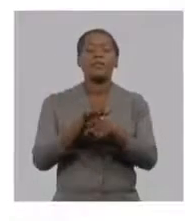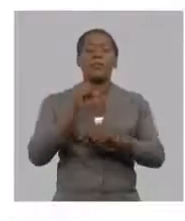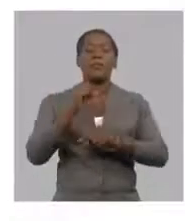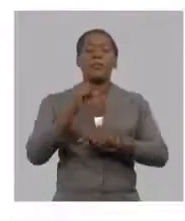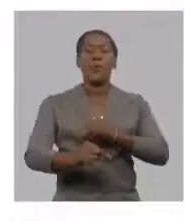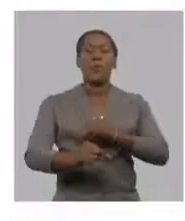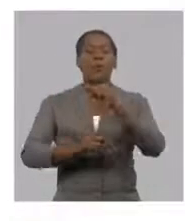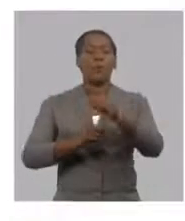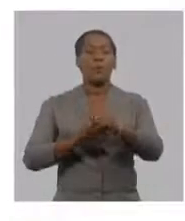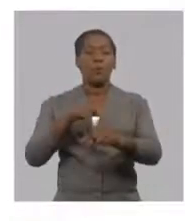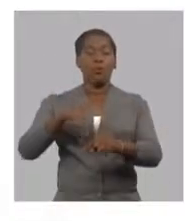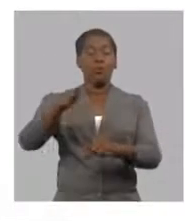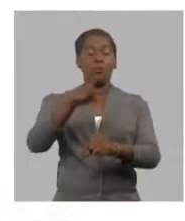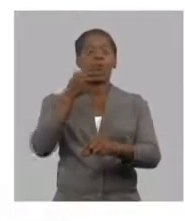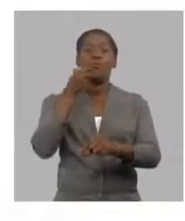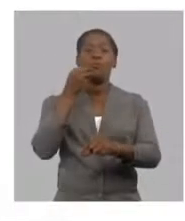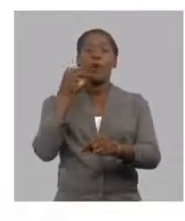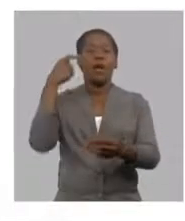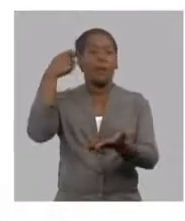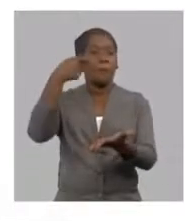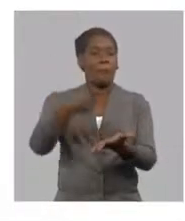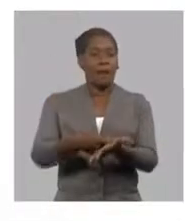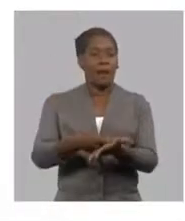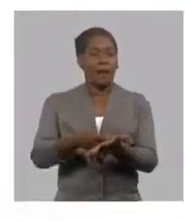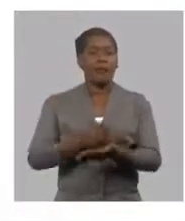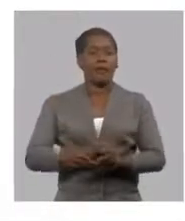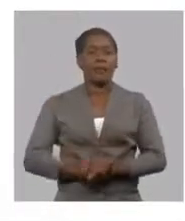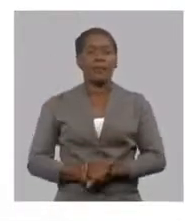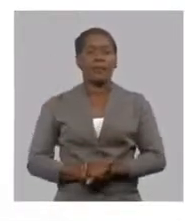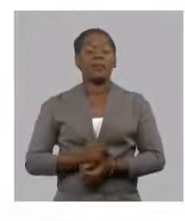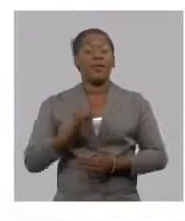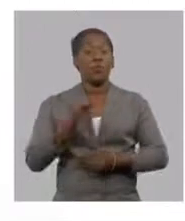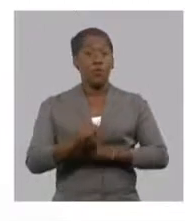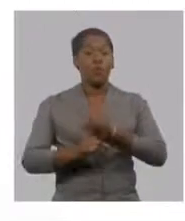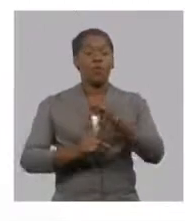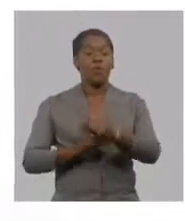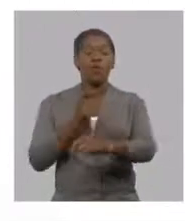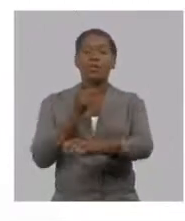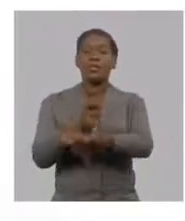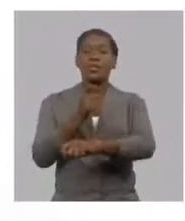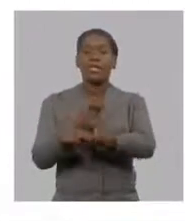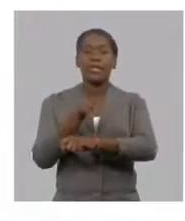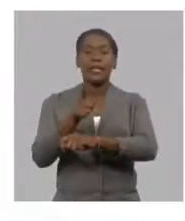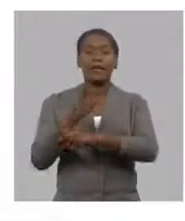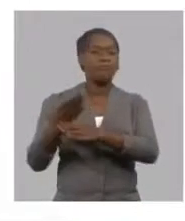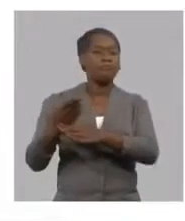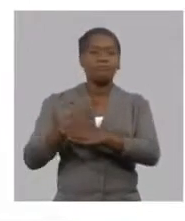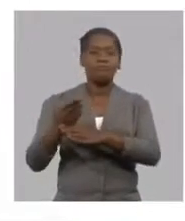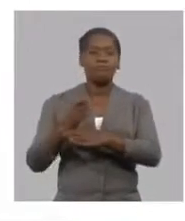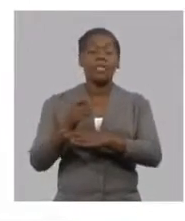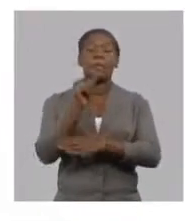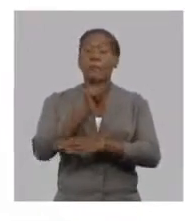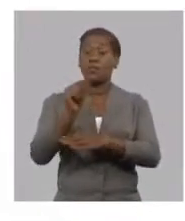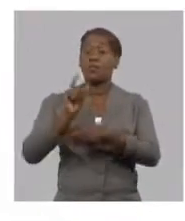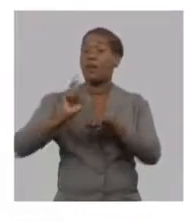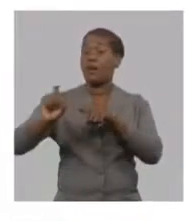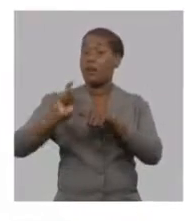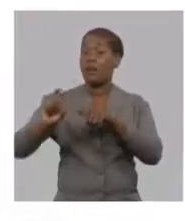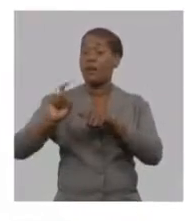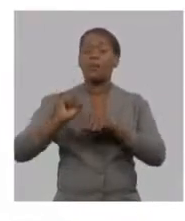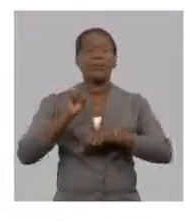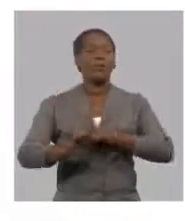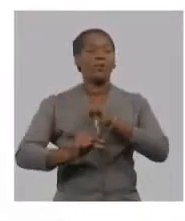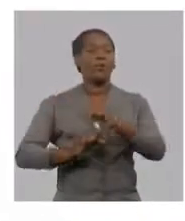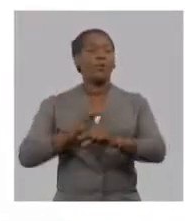adquirir y con ventajas competitivas también en función del sector agrícola agropecuario que